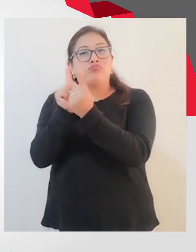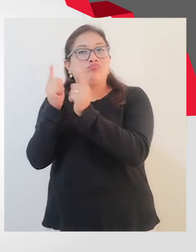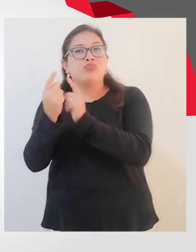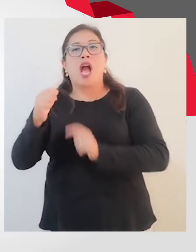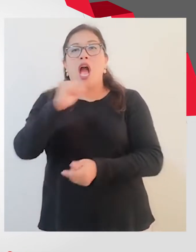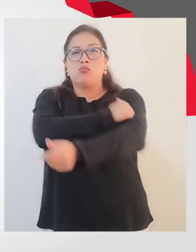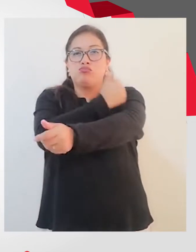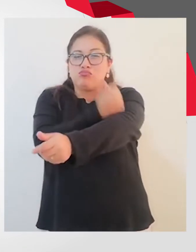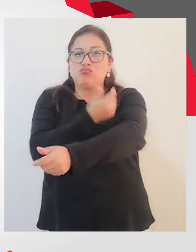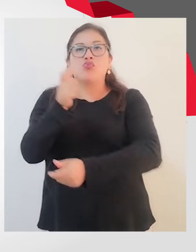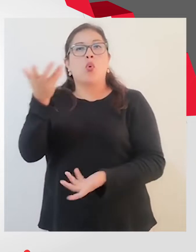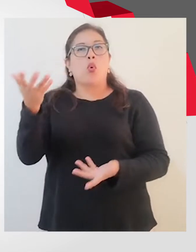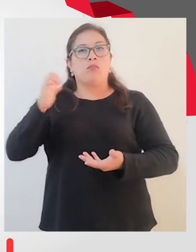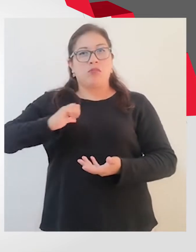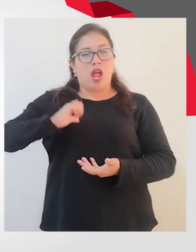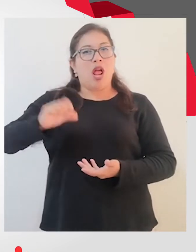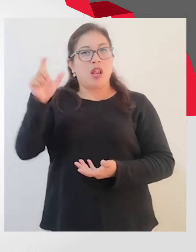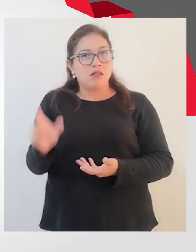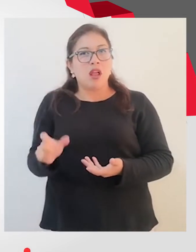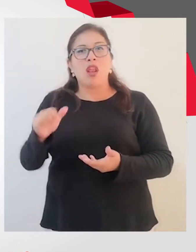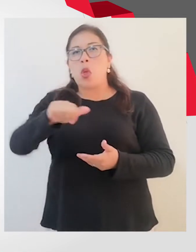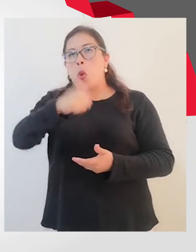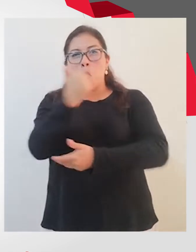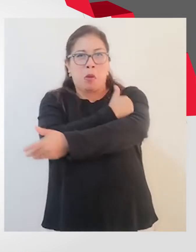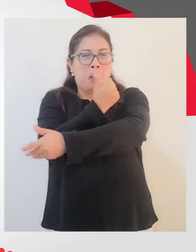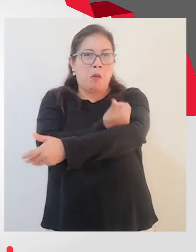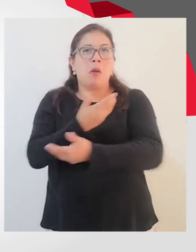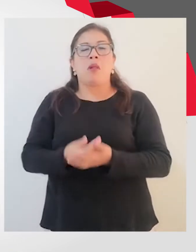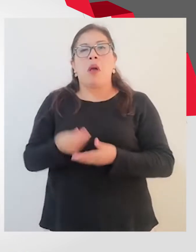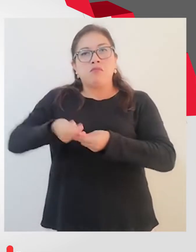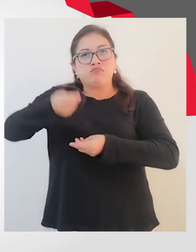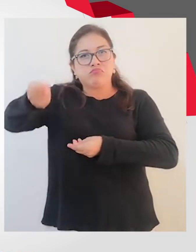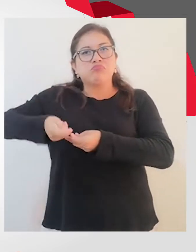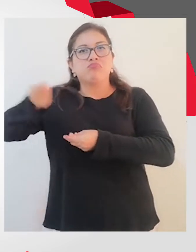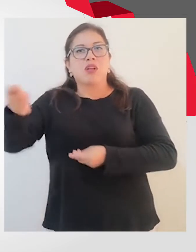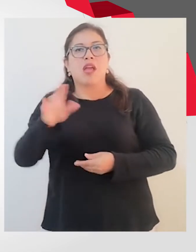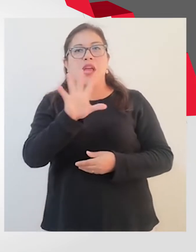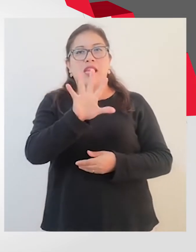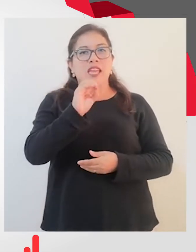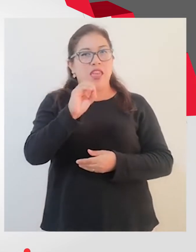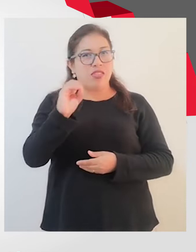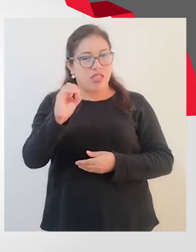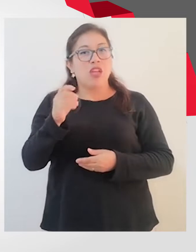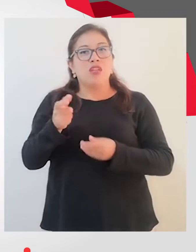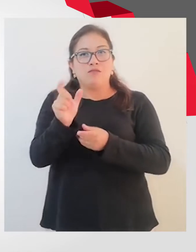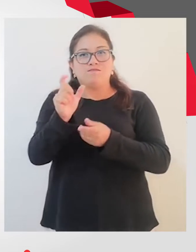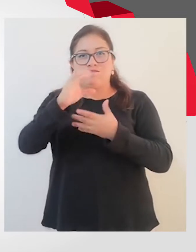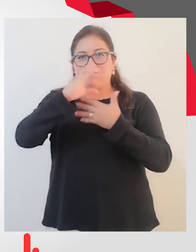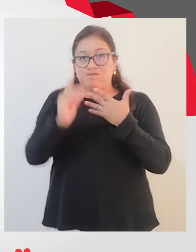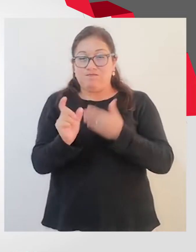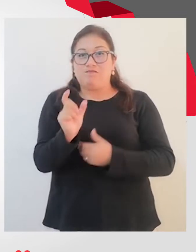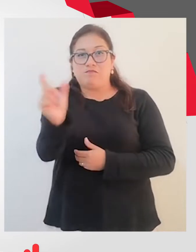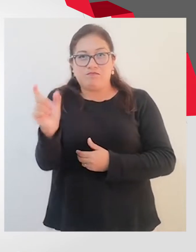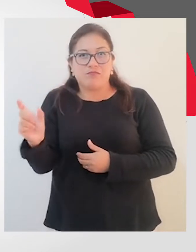alcaldes y otras personalidades de la zona y estamos muy contentos porque hemos entregado más de 500 carnets que las personas con